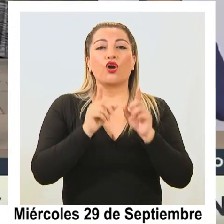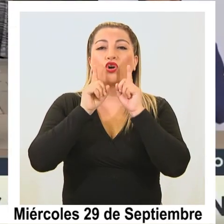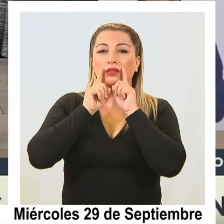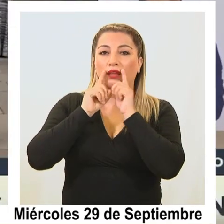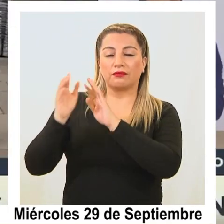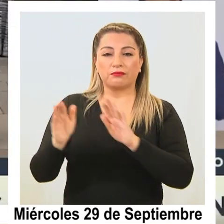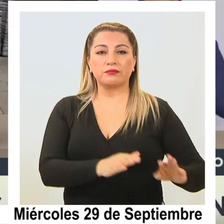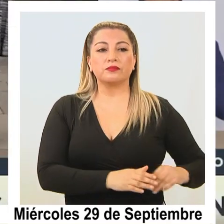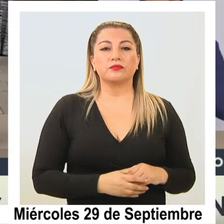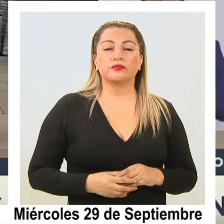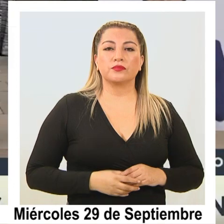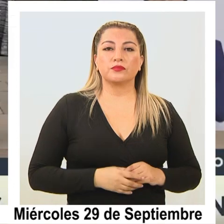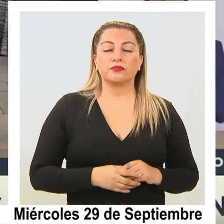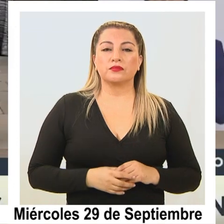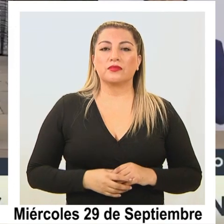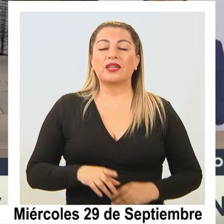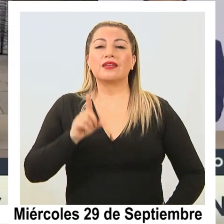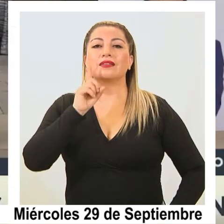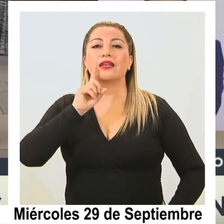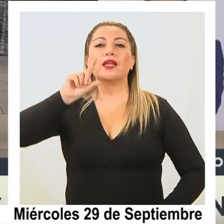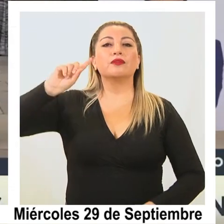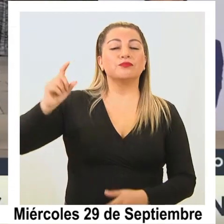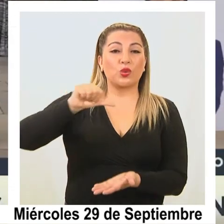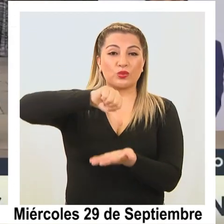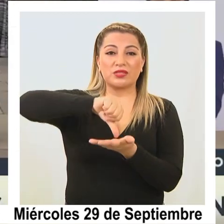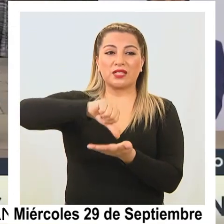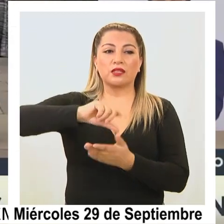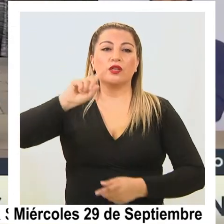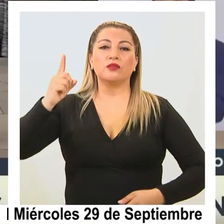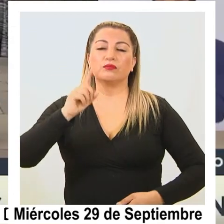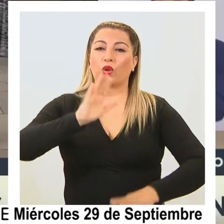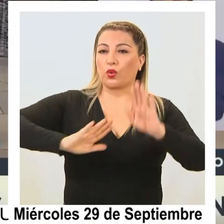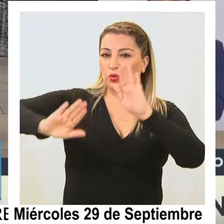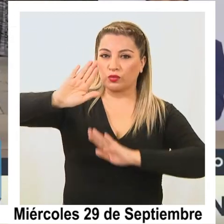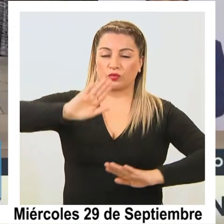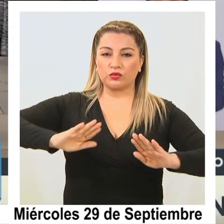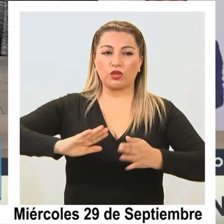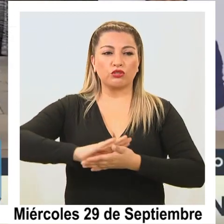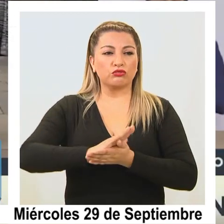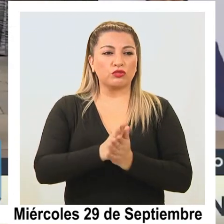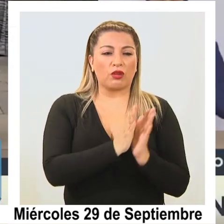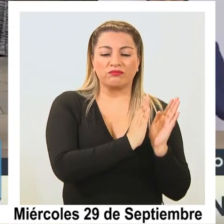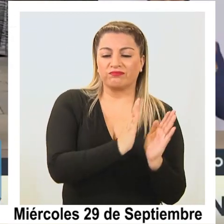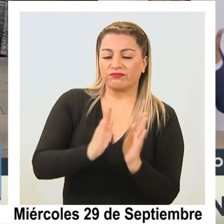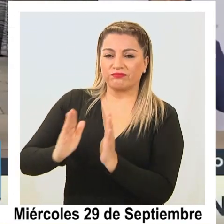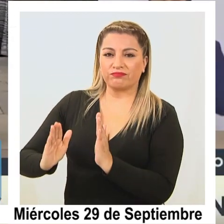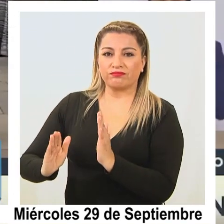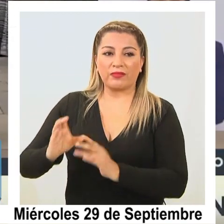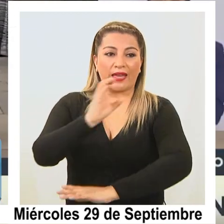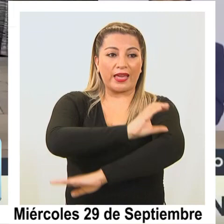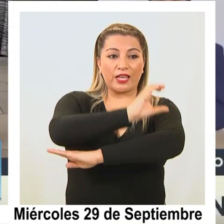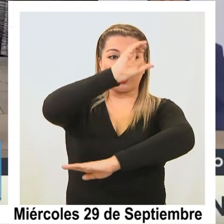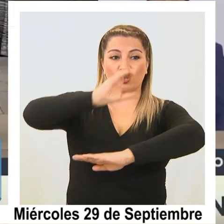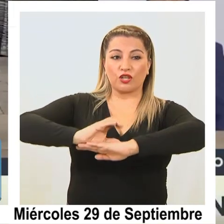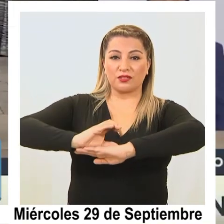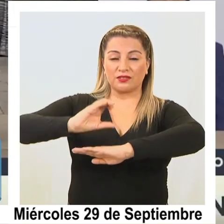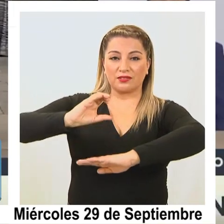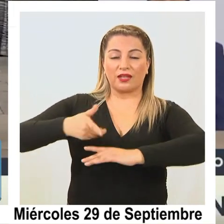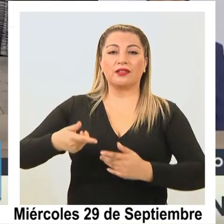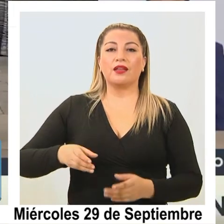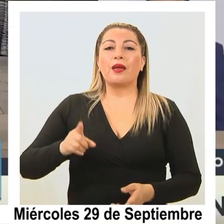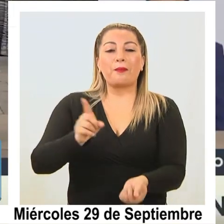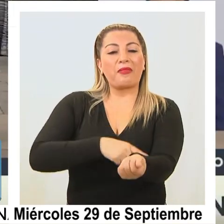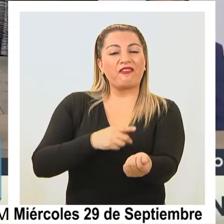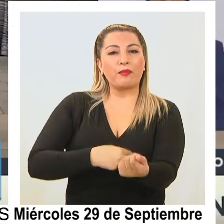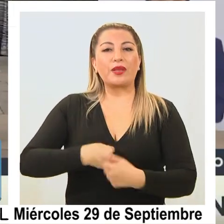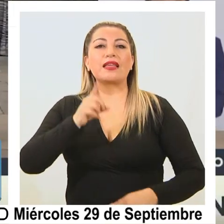Queremos poder tener un centro de primera acogida con acondicionamiento adecuado en la comuna de Colchane para que las